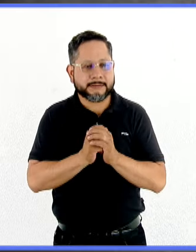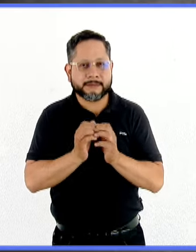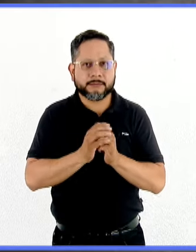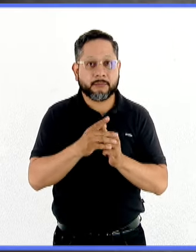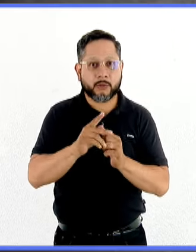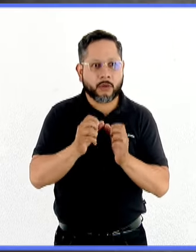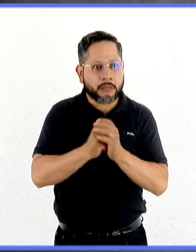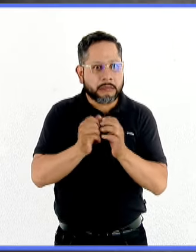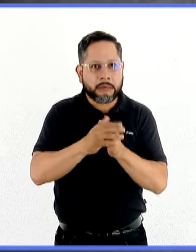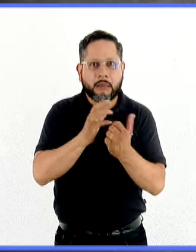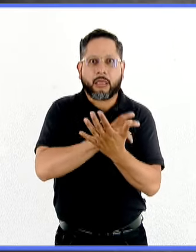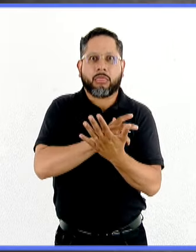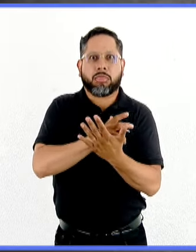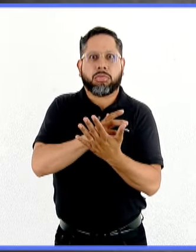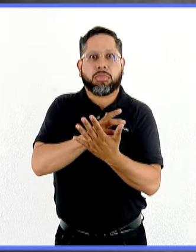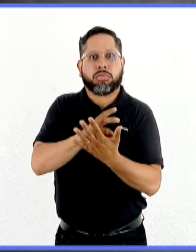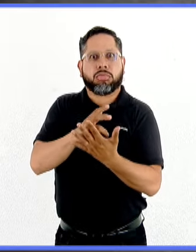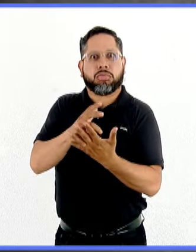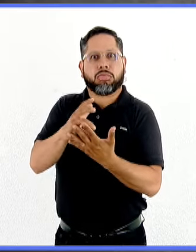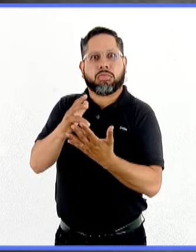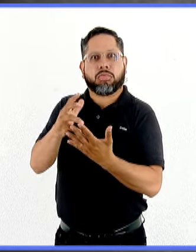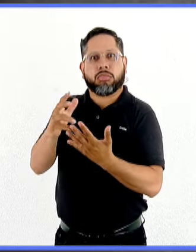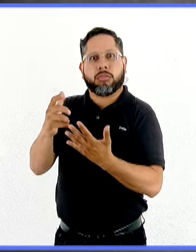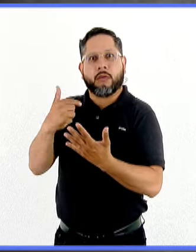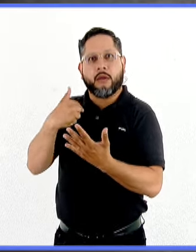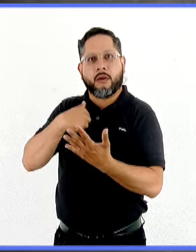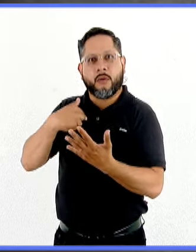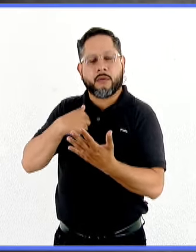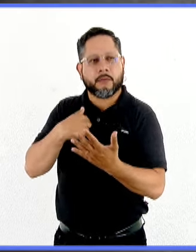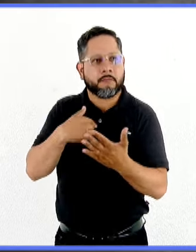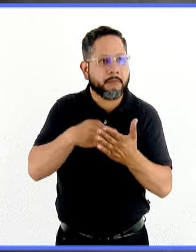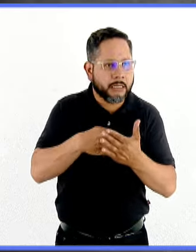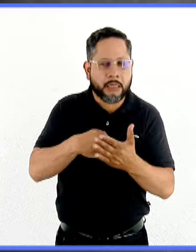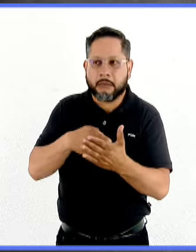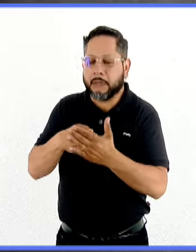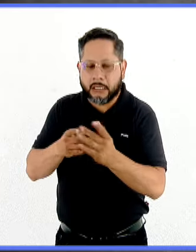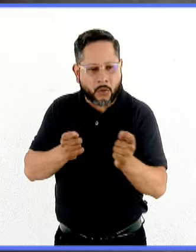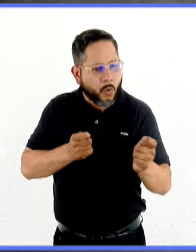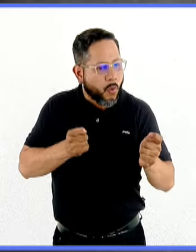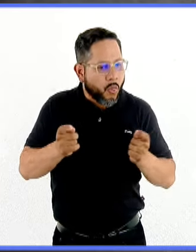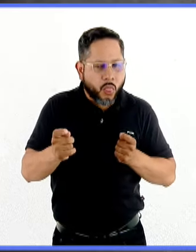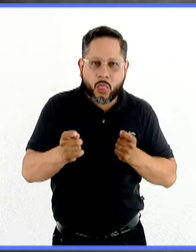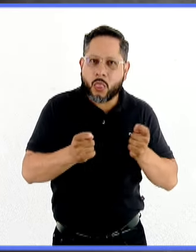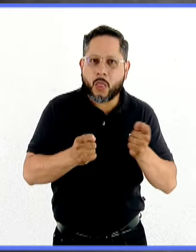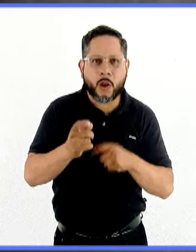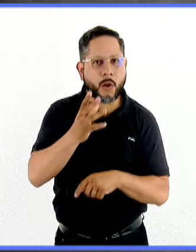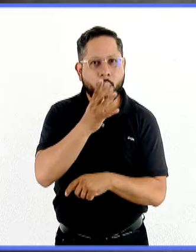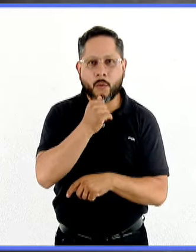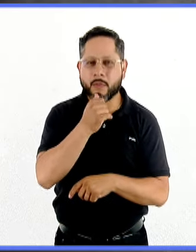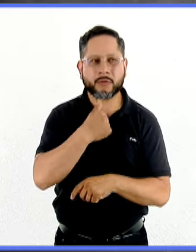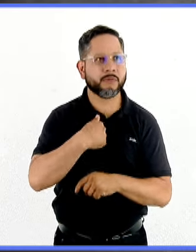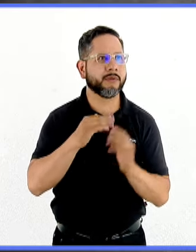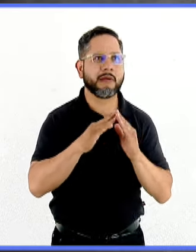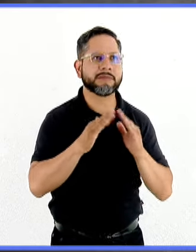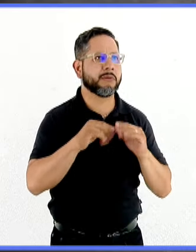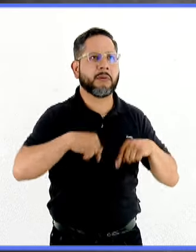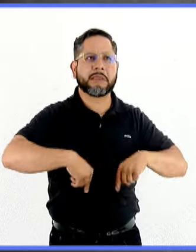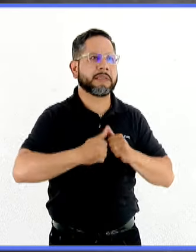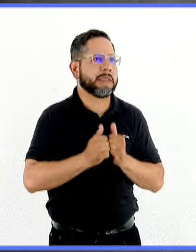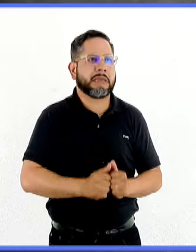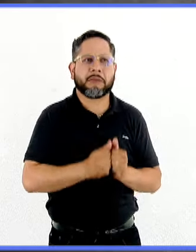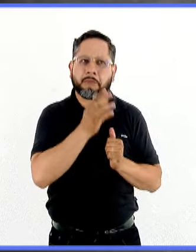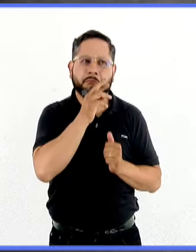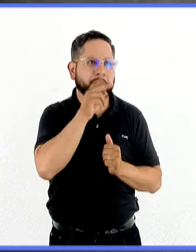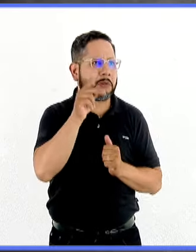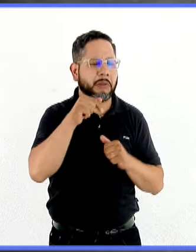cuando esta ansiedad no me permite hacer cosas, cuando esta ansiedad repercute en que el sujeto no salga de casa, cuando